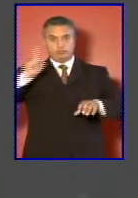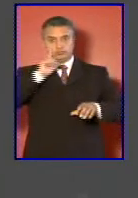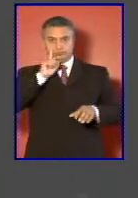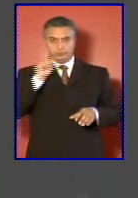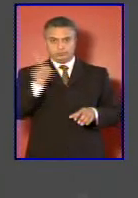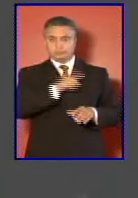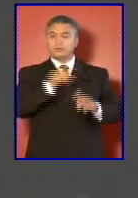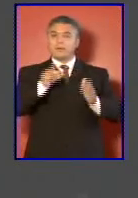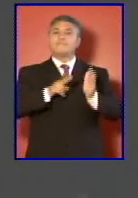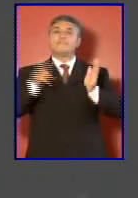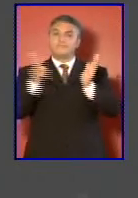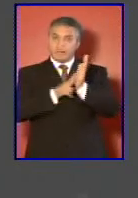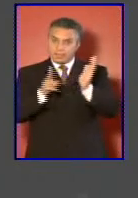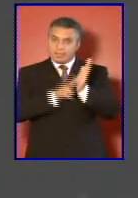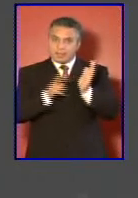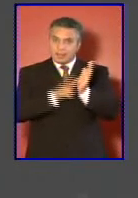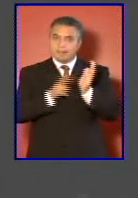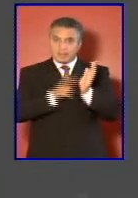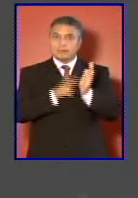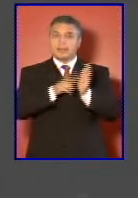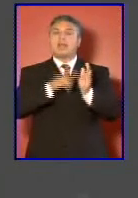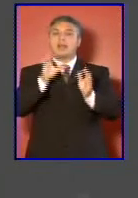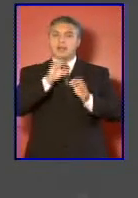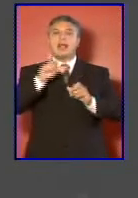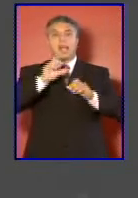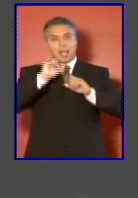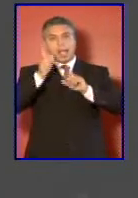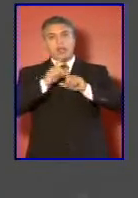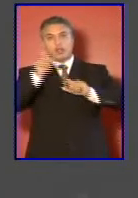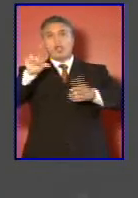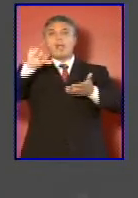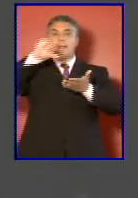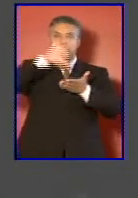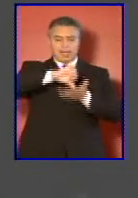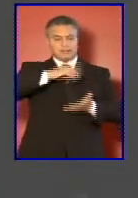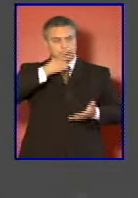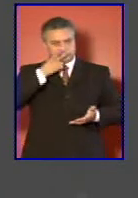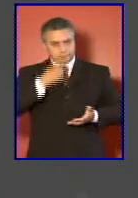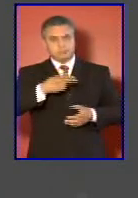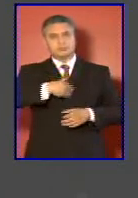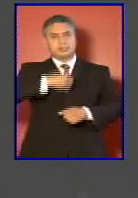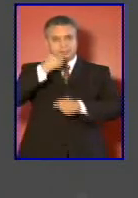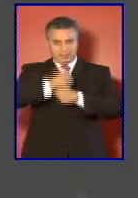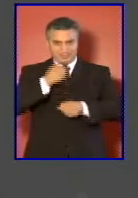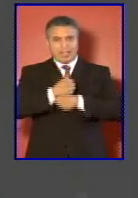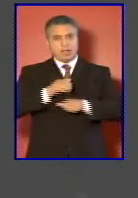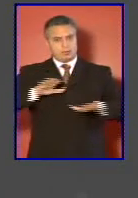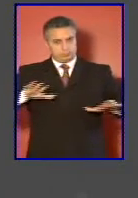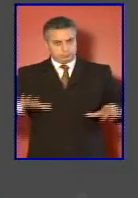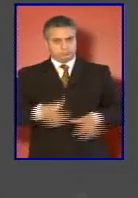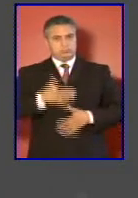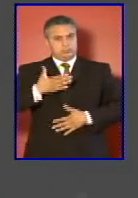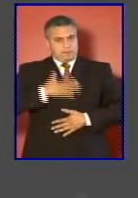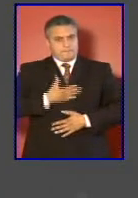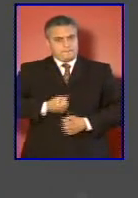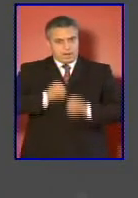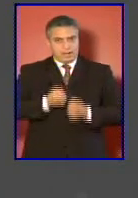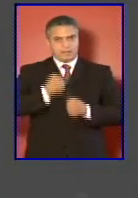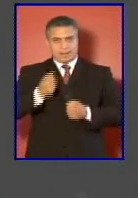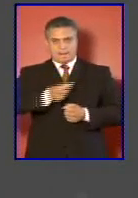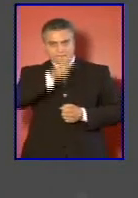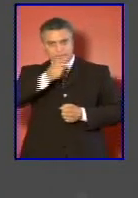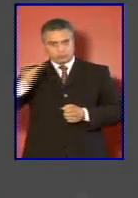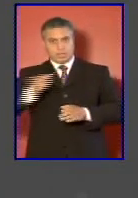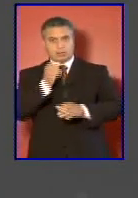verdaderamente es algo que el país debería apreciar el trabajo heroico esforzado que realiza el